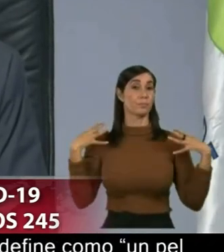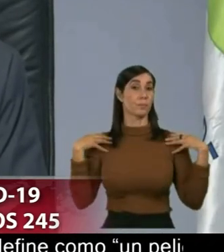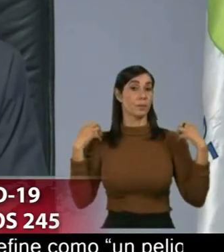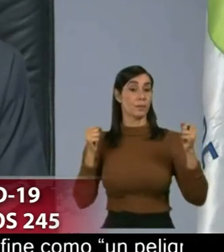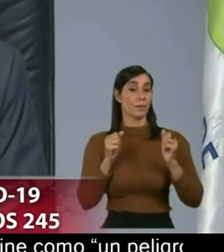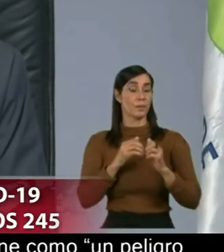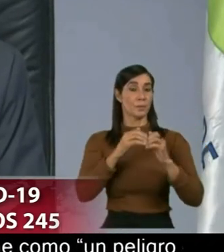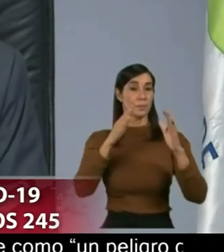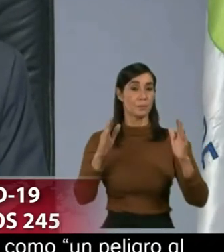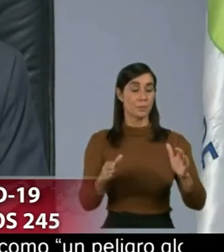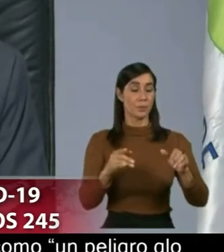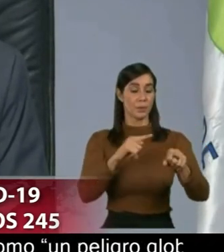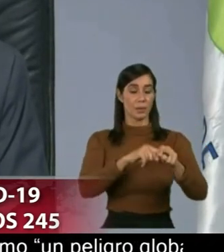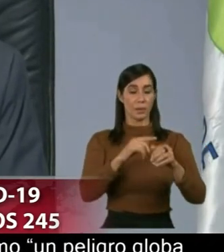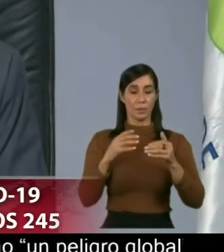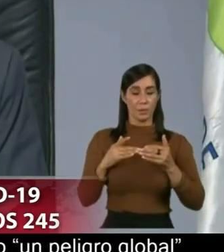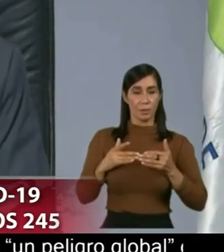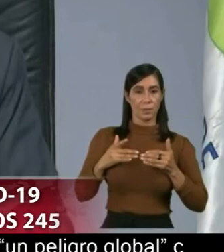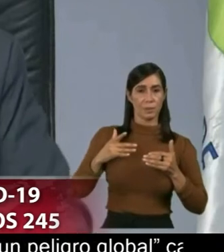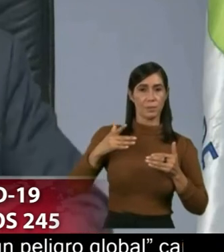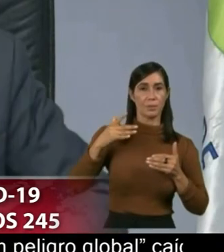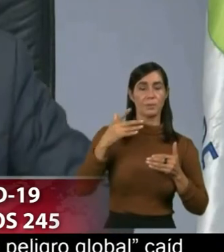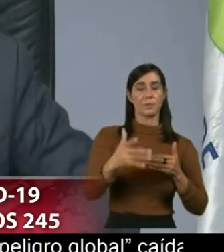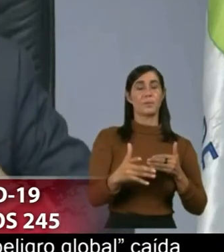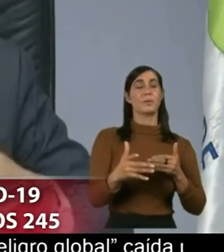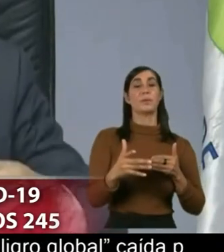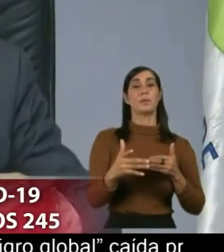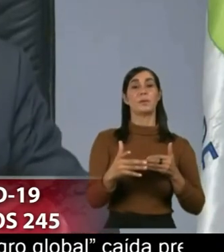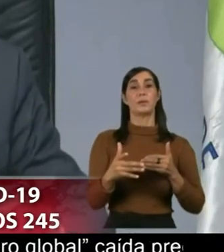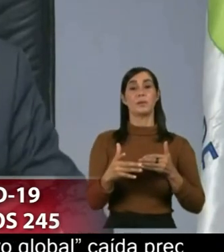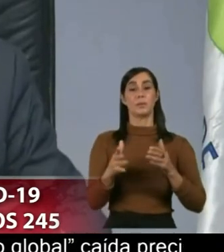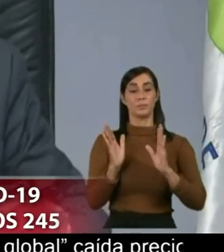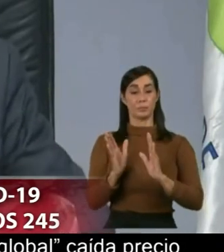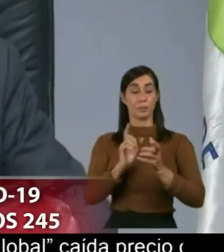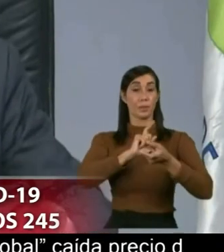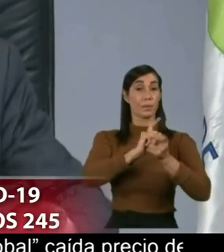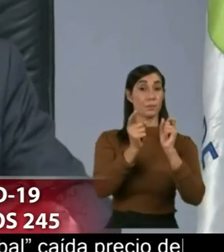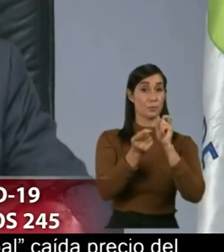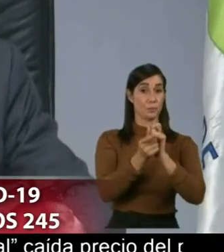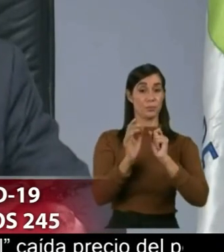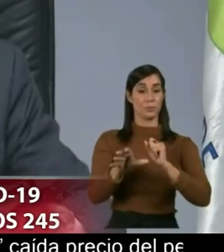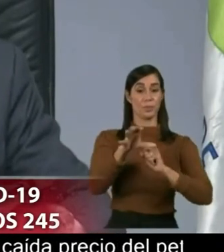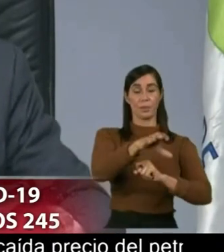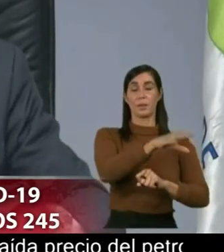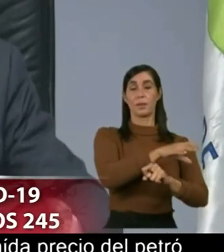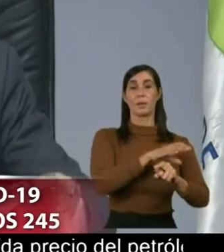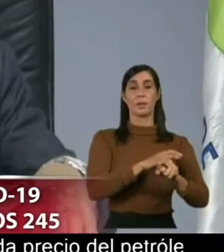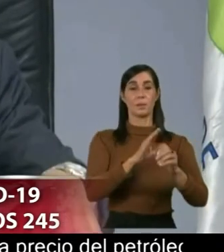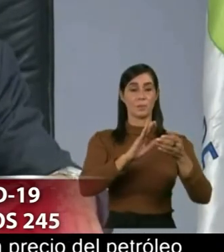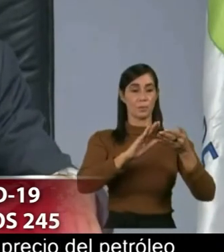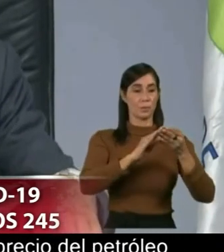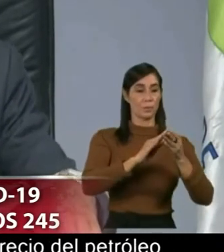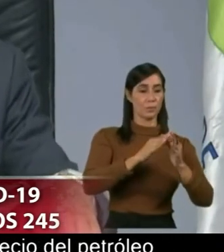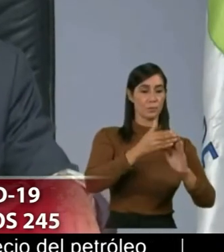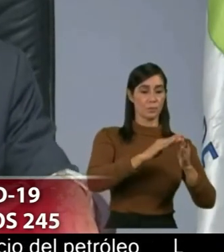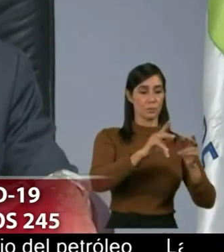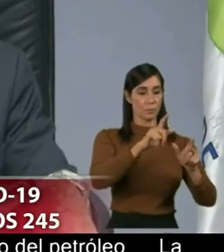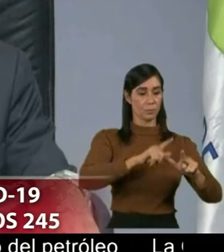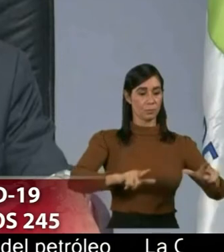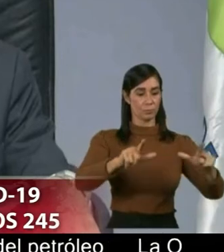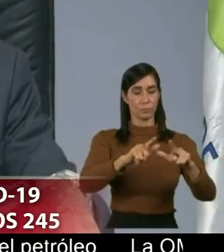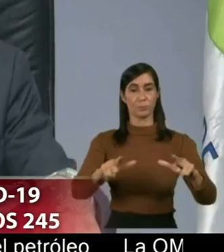pública en un despliegue de movilización a nivel barriar con las